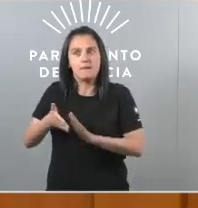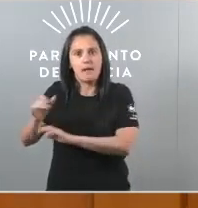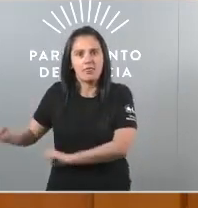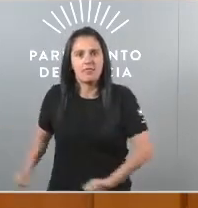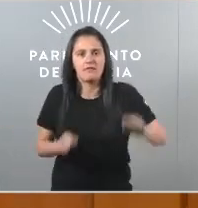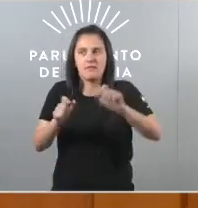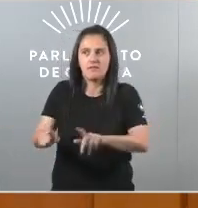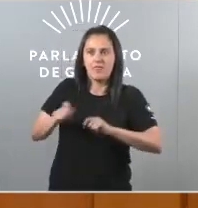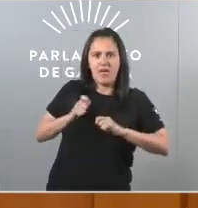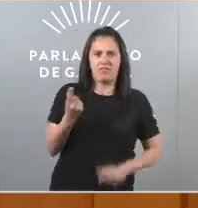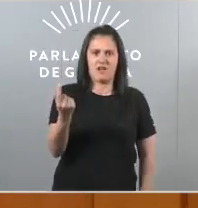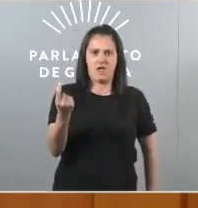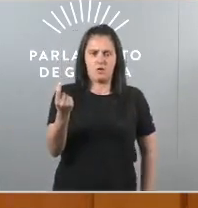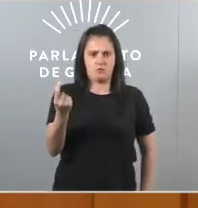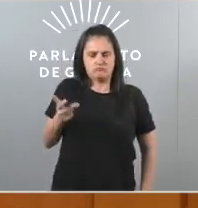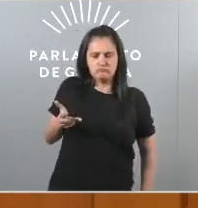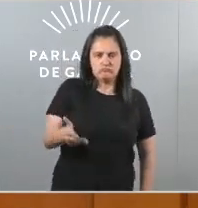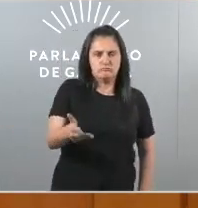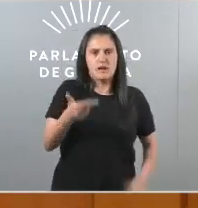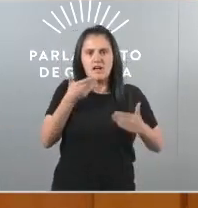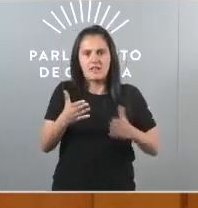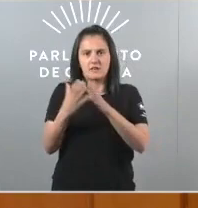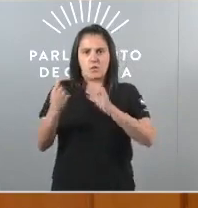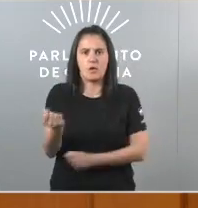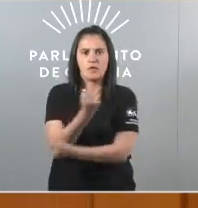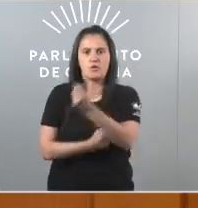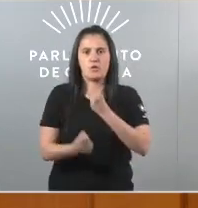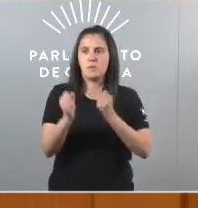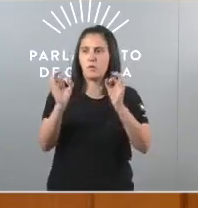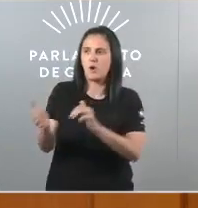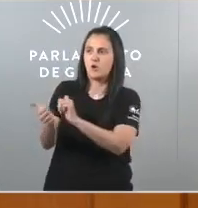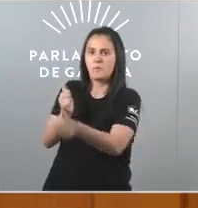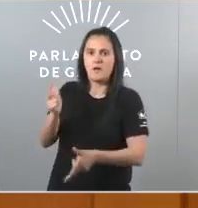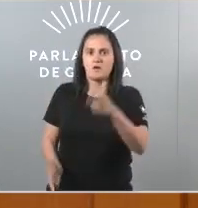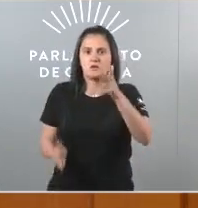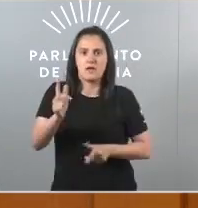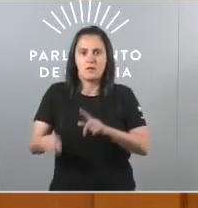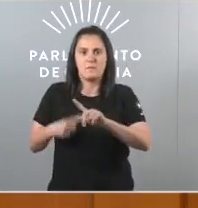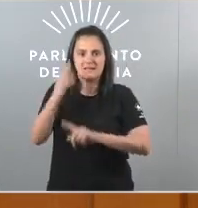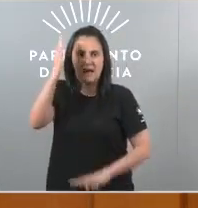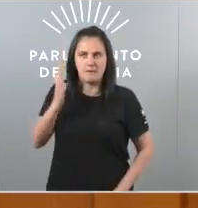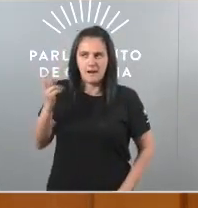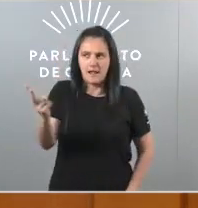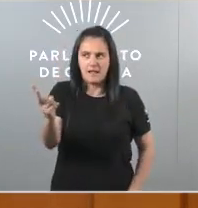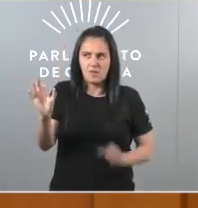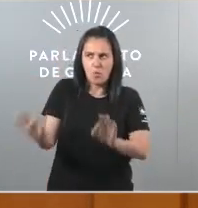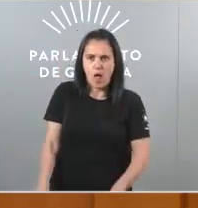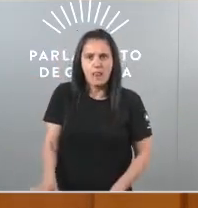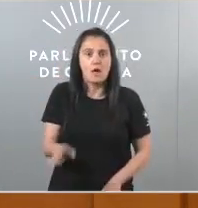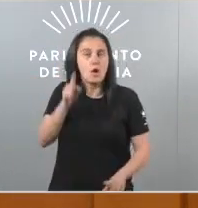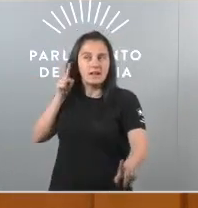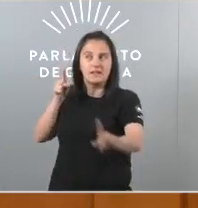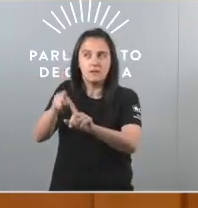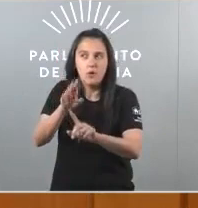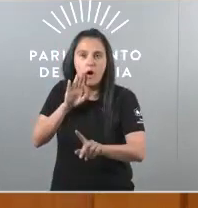a chave dos nosos cartos a través dun concerto económico como que teñen Euskadi e Navarra pero camiño desa meta